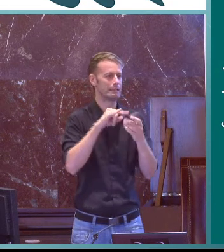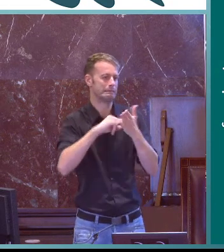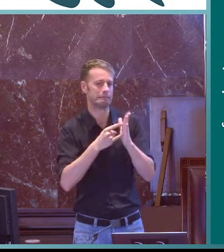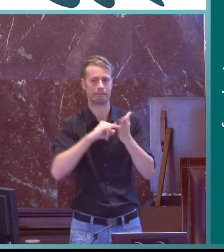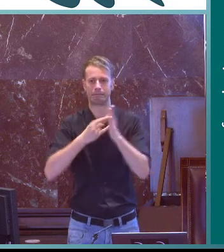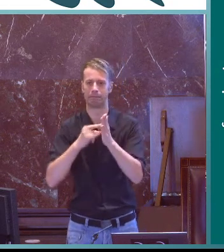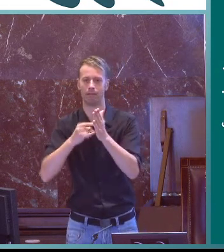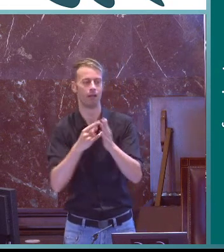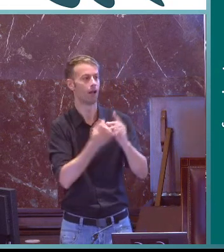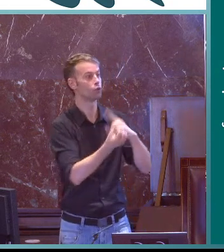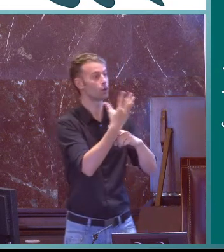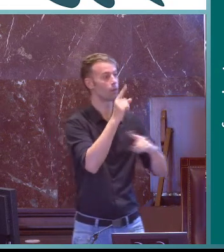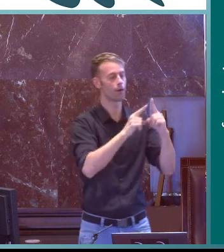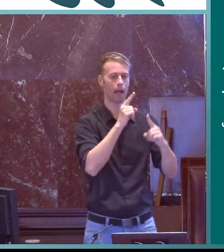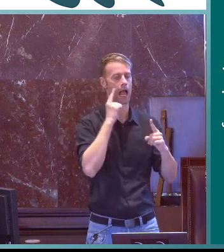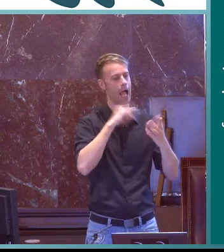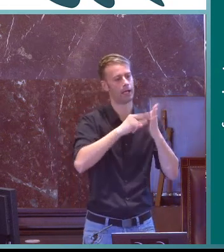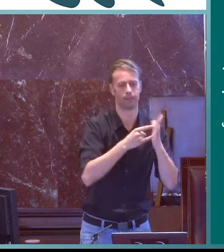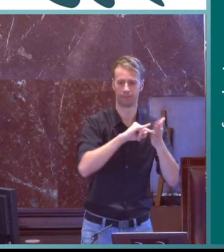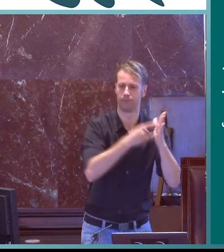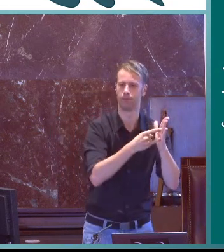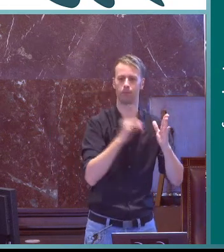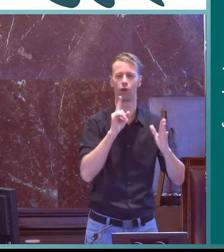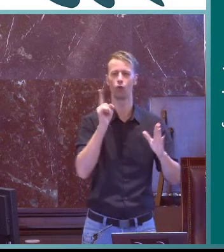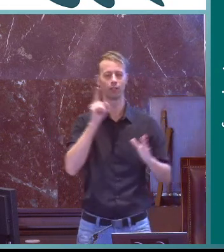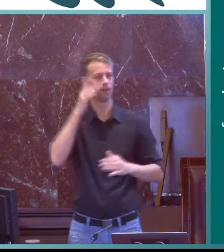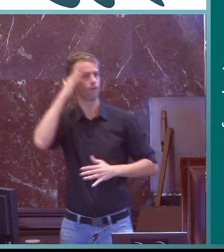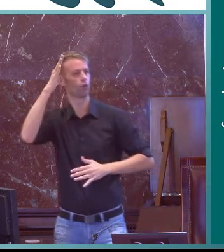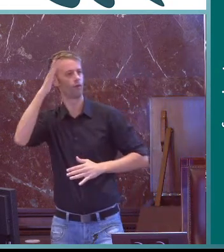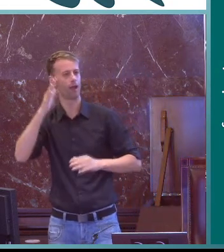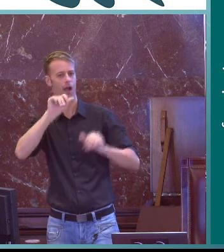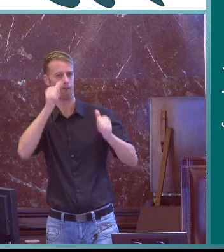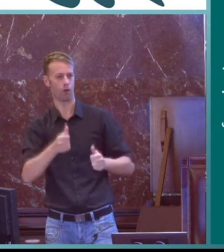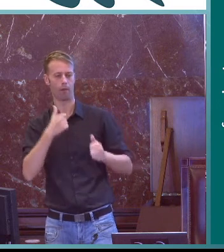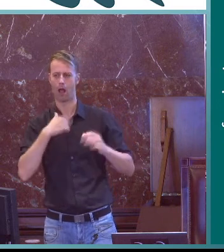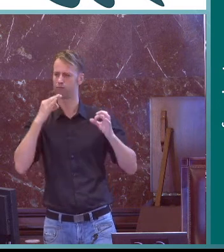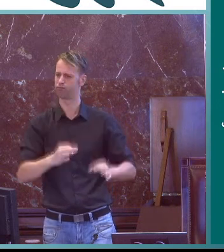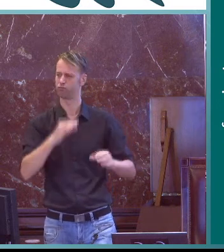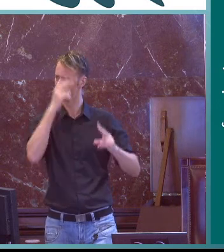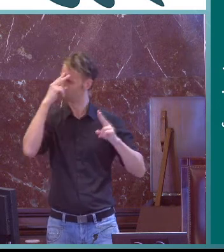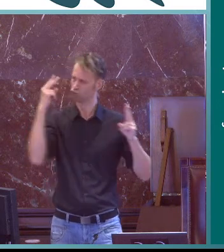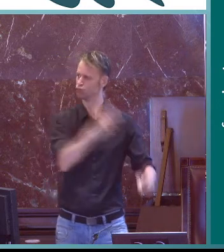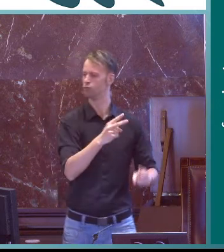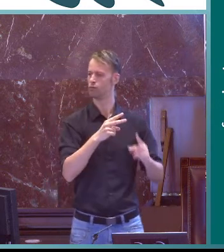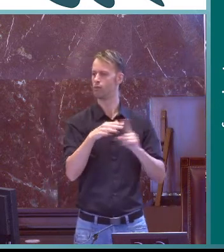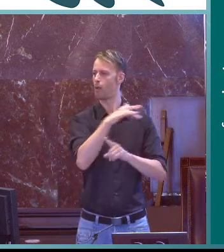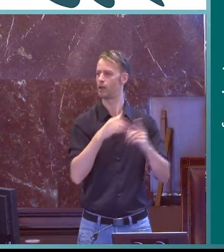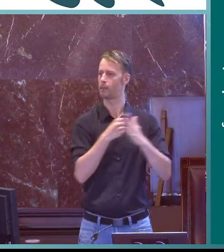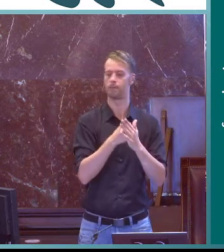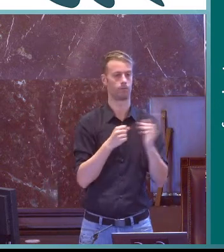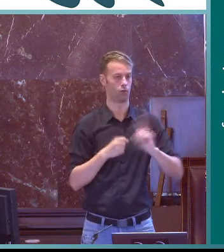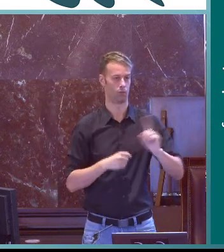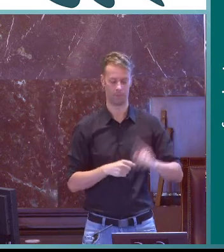son como pequeños parches para ir solucionando pequeños problemas o no que van surgiendo no es una